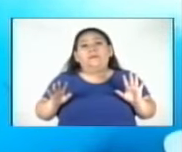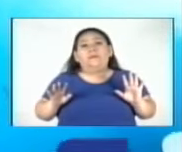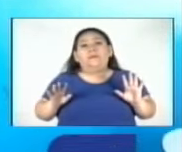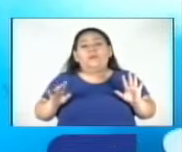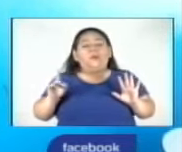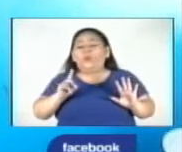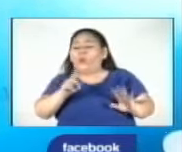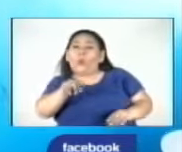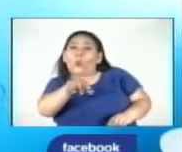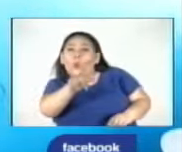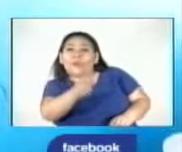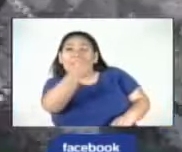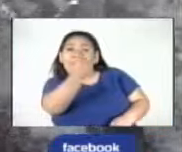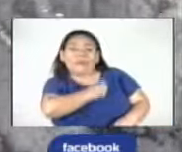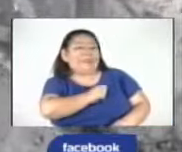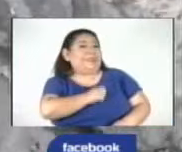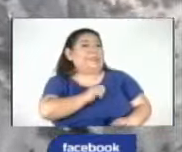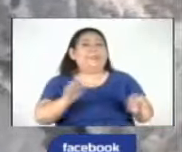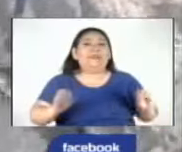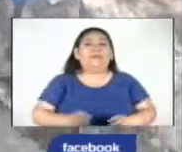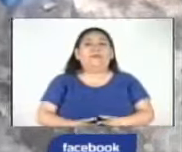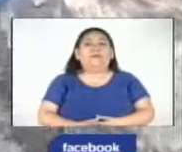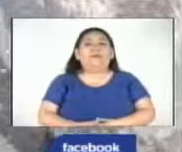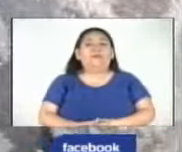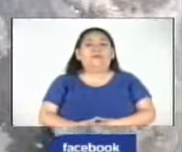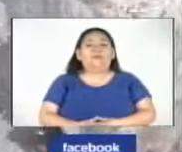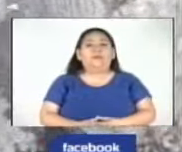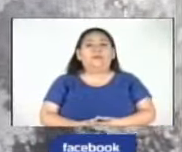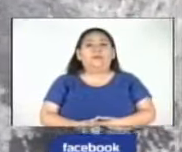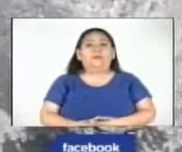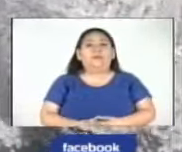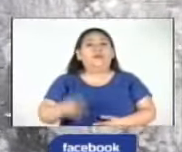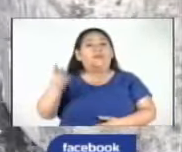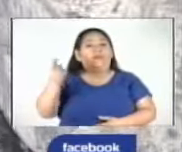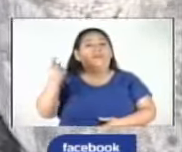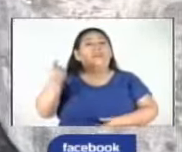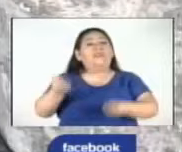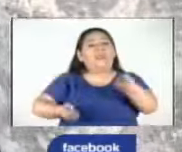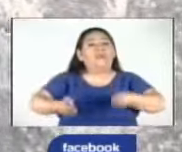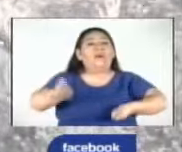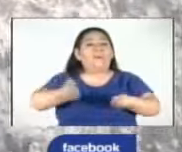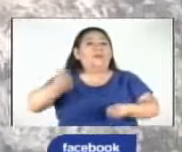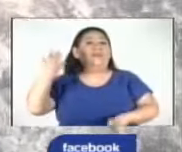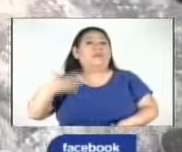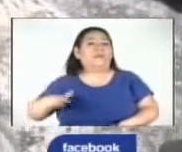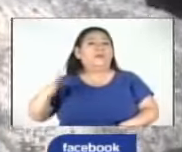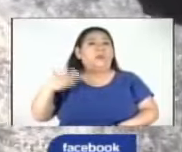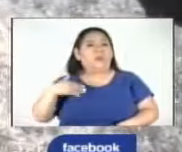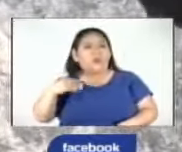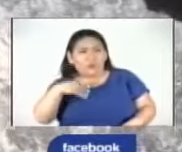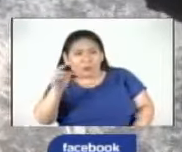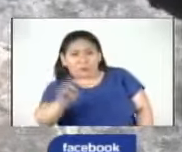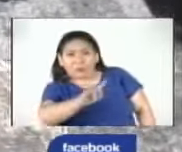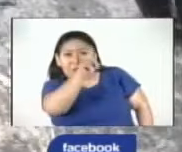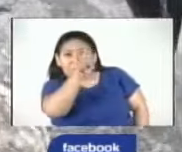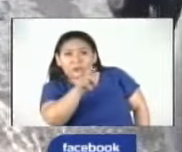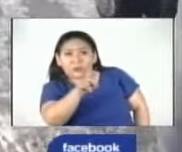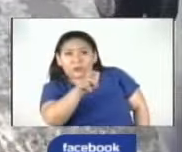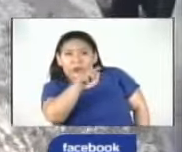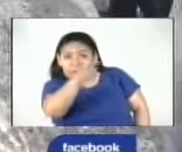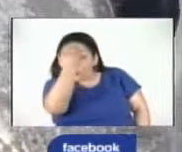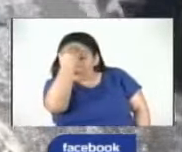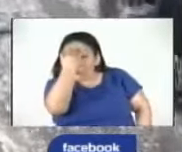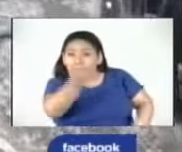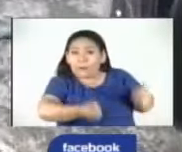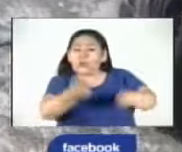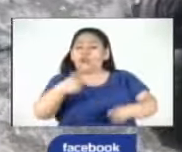no era el chofer el que estaba manejando. No, como que no tenía experiencia. Yo pregunté y le dije, ¿él